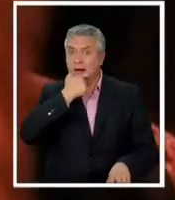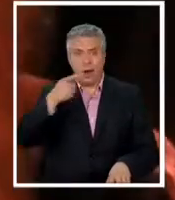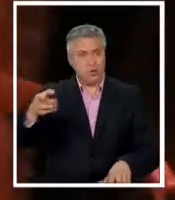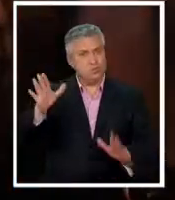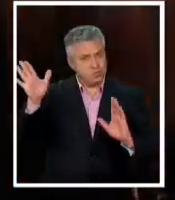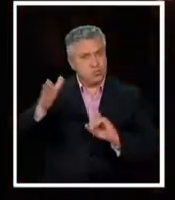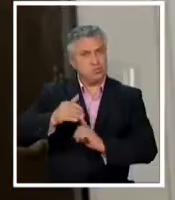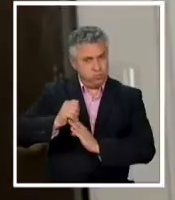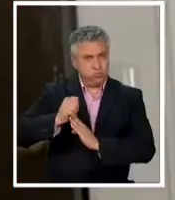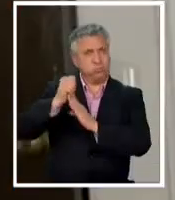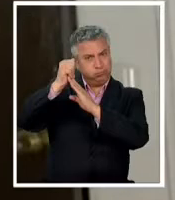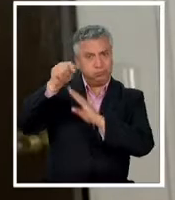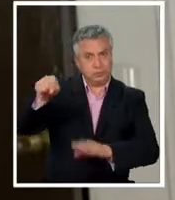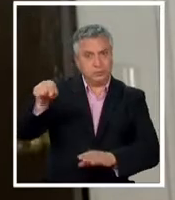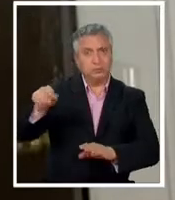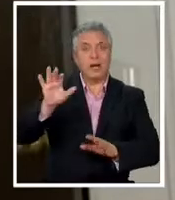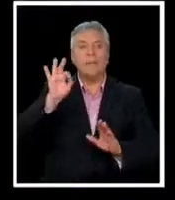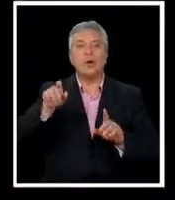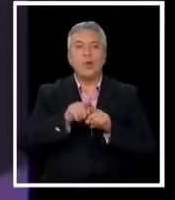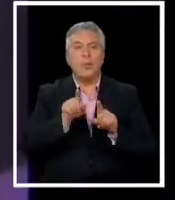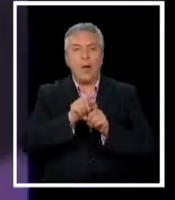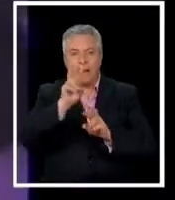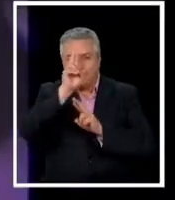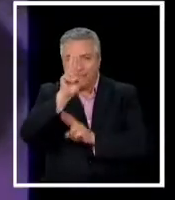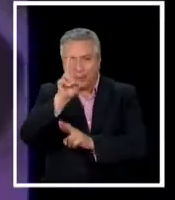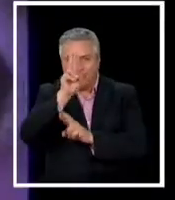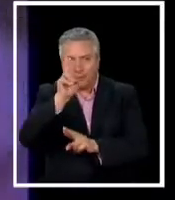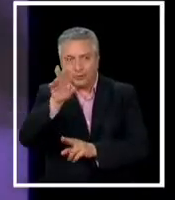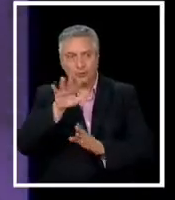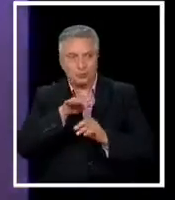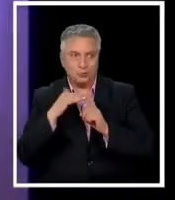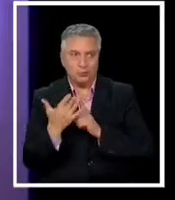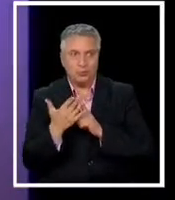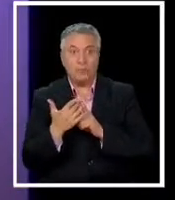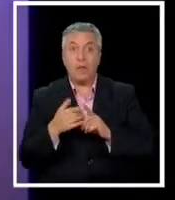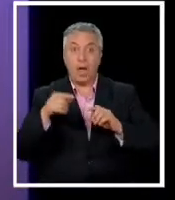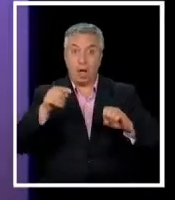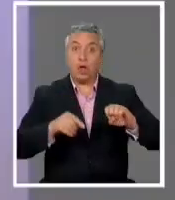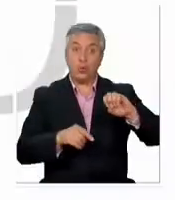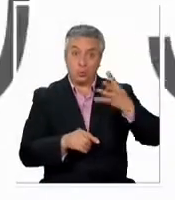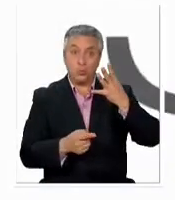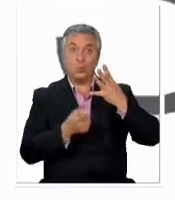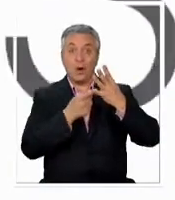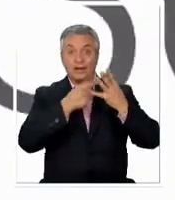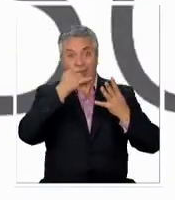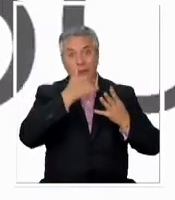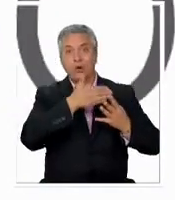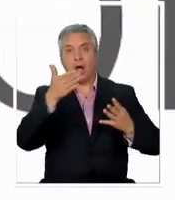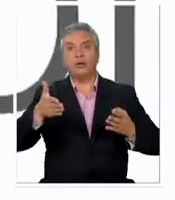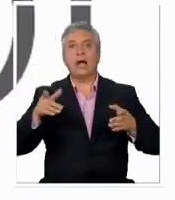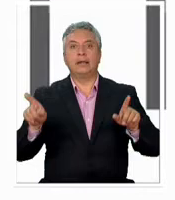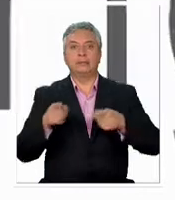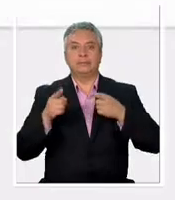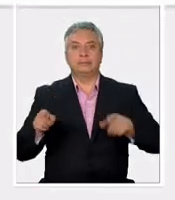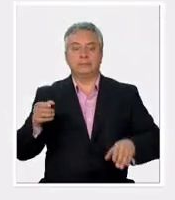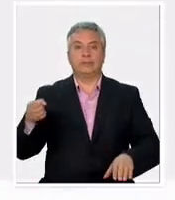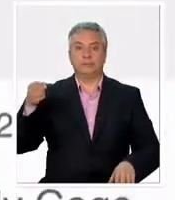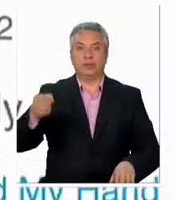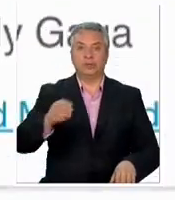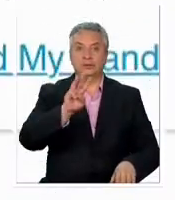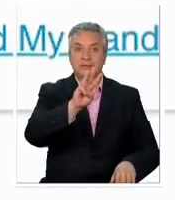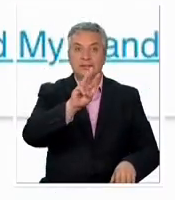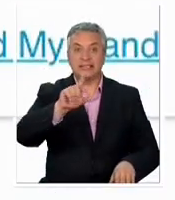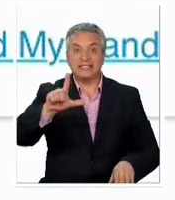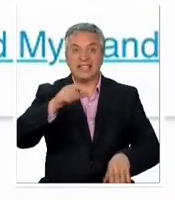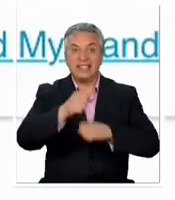quizás con unos seguidores más de culto y recién en la cuarta temporada la utilizaron una canción que esperó 37 años para